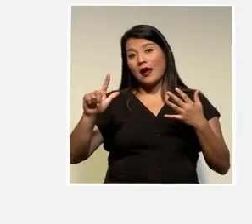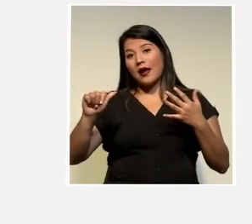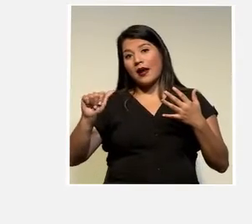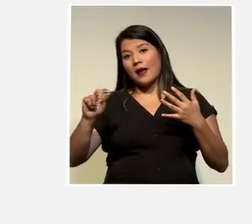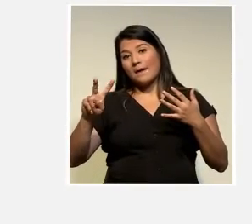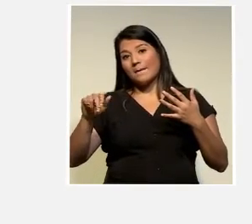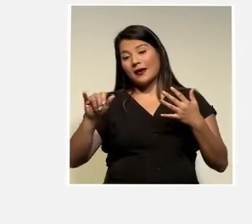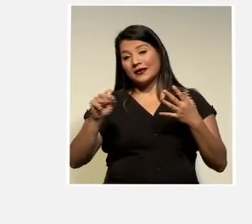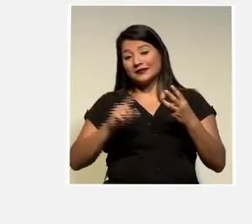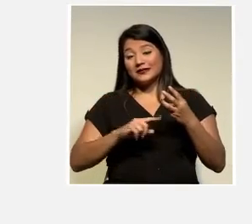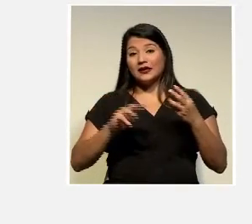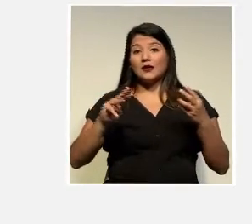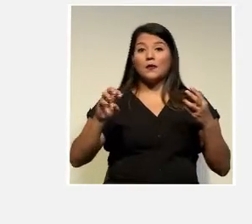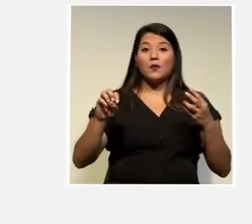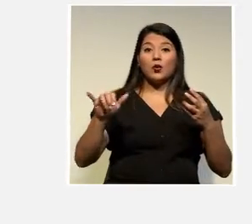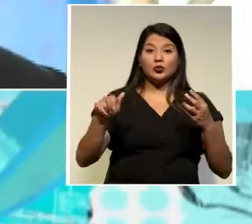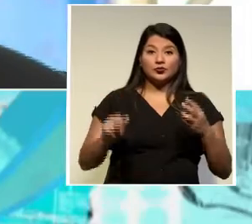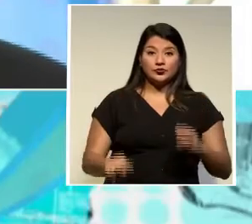Moya